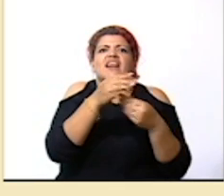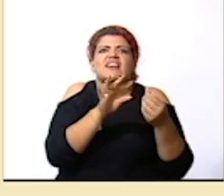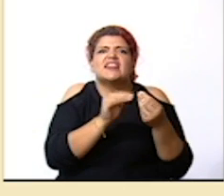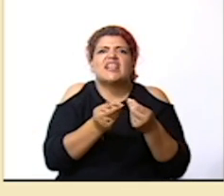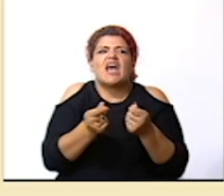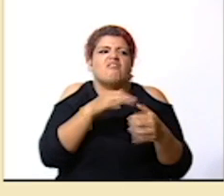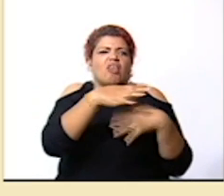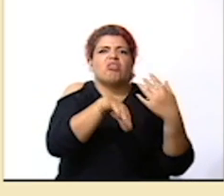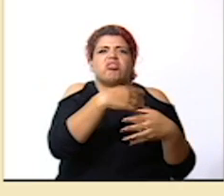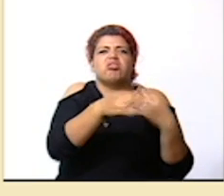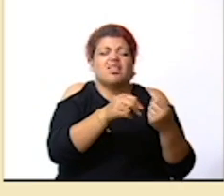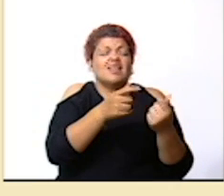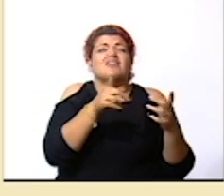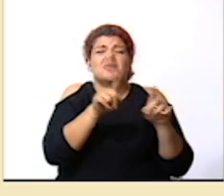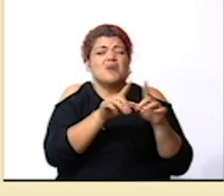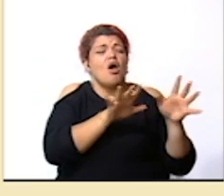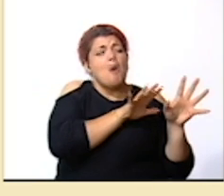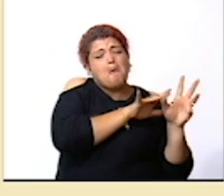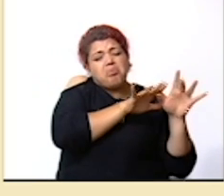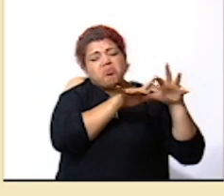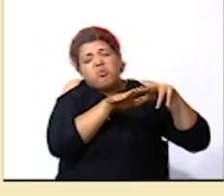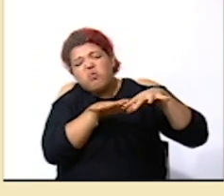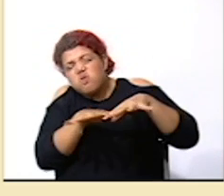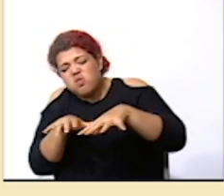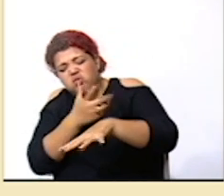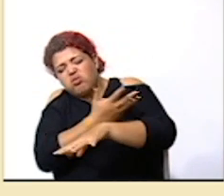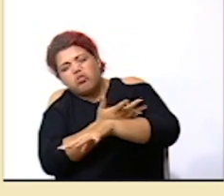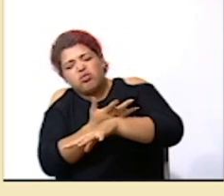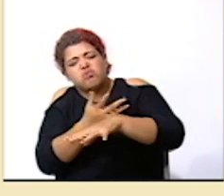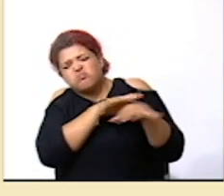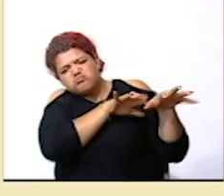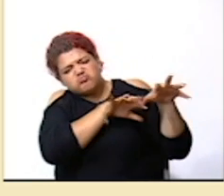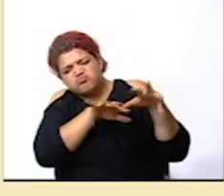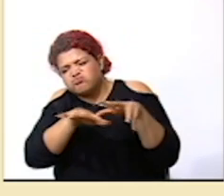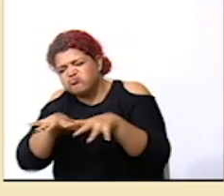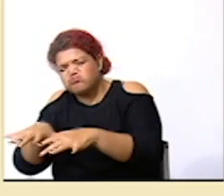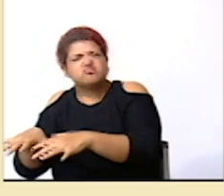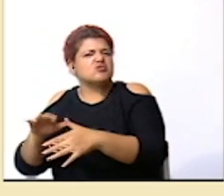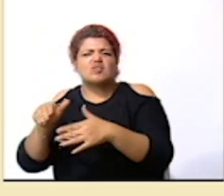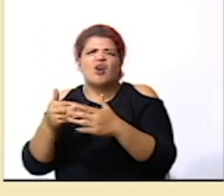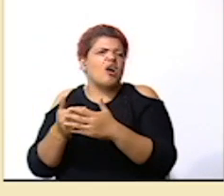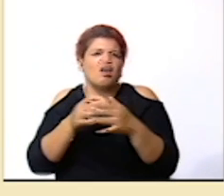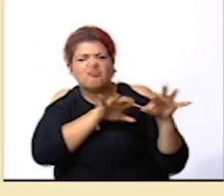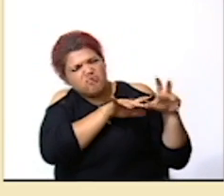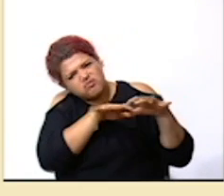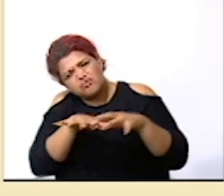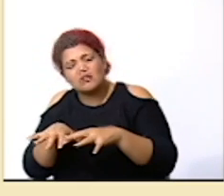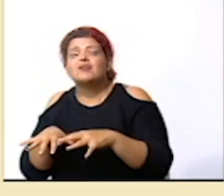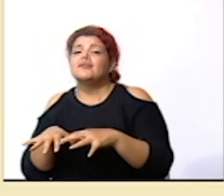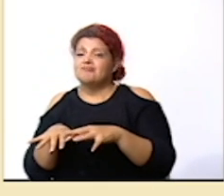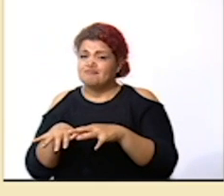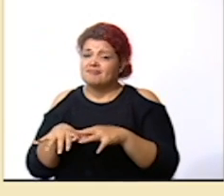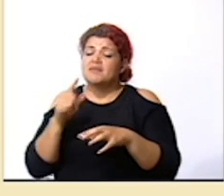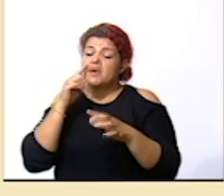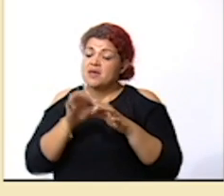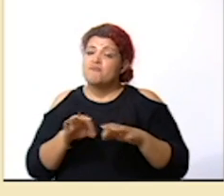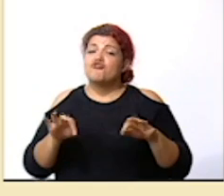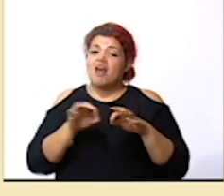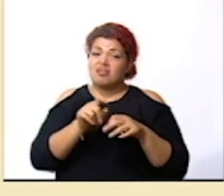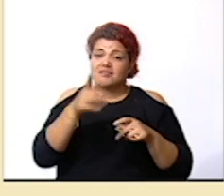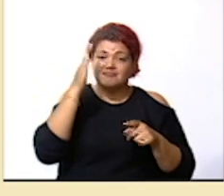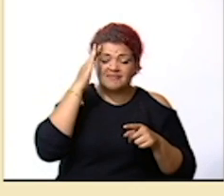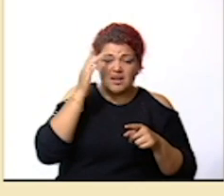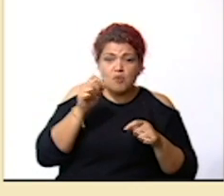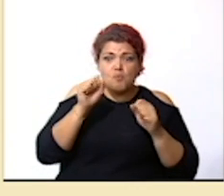arrastra vegetación, rocas, suelo y algo muy importante ¿saben? que eso se podría